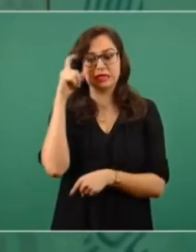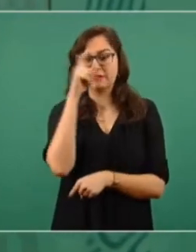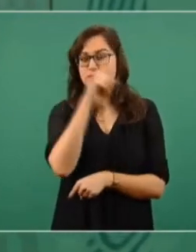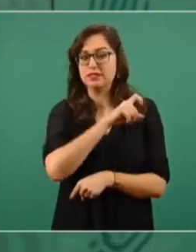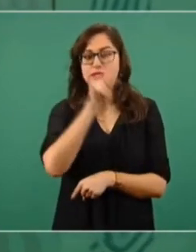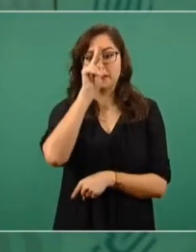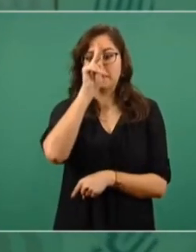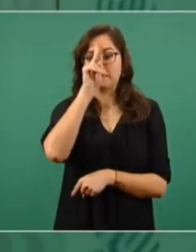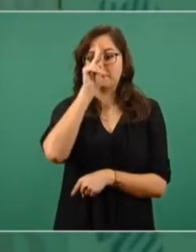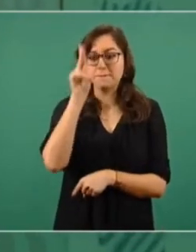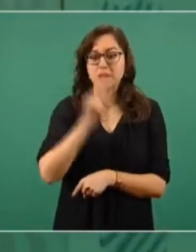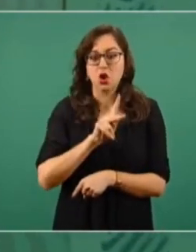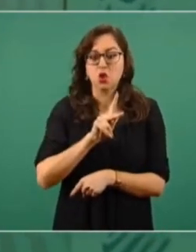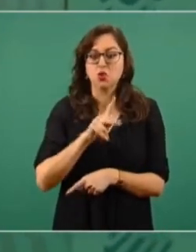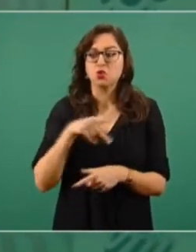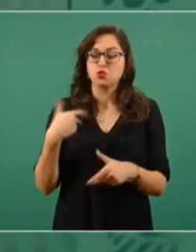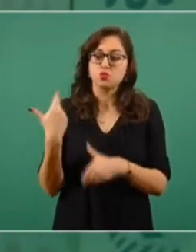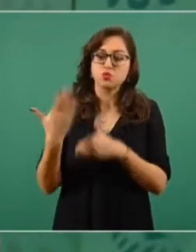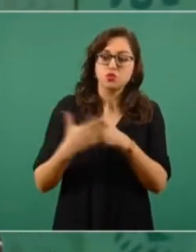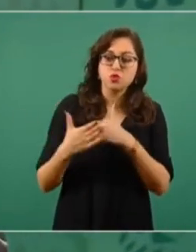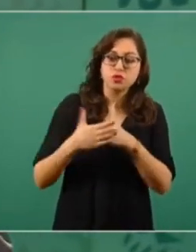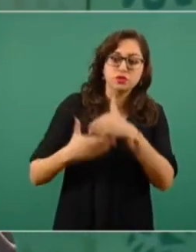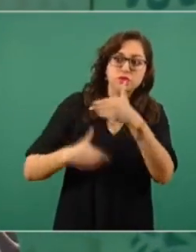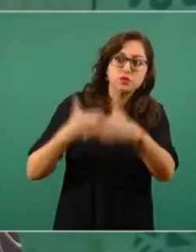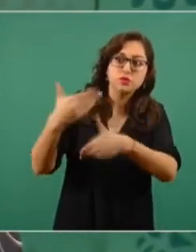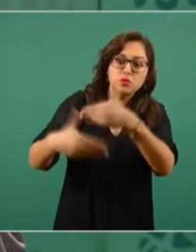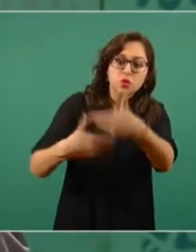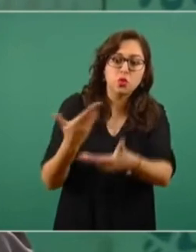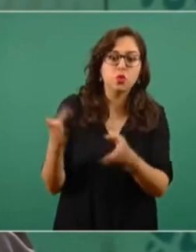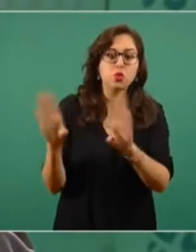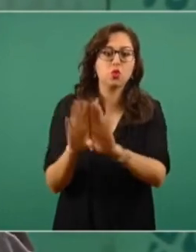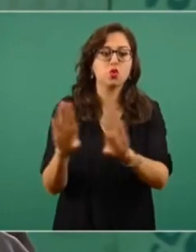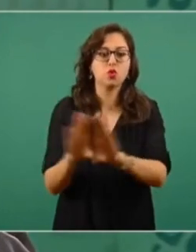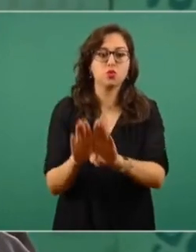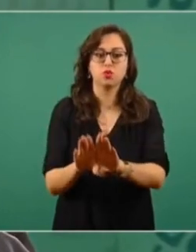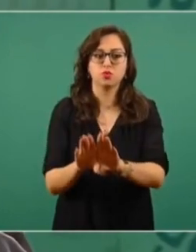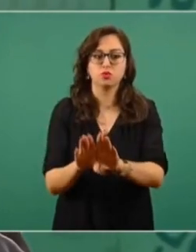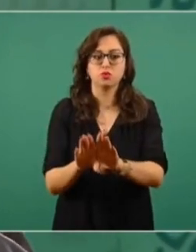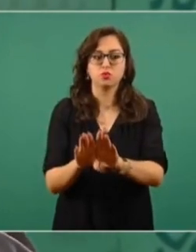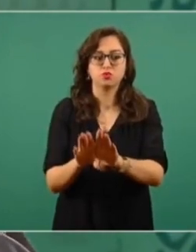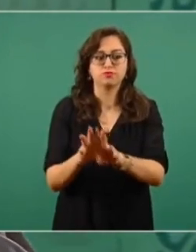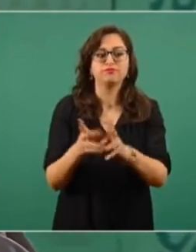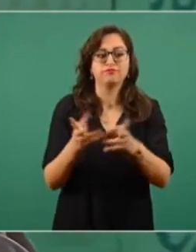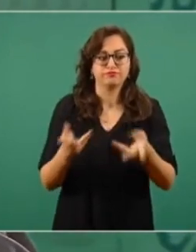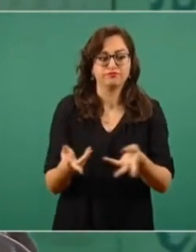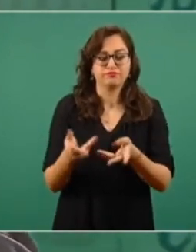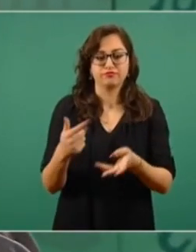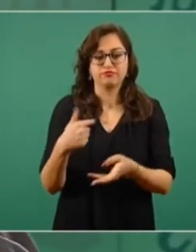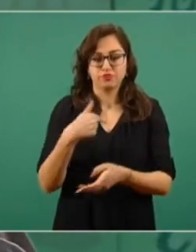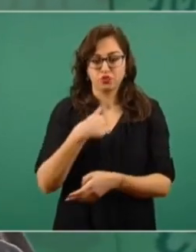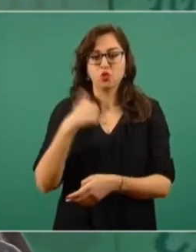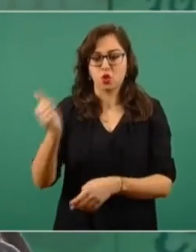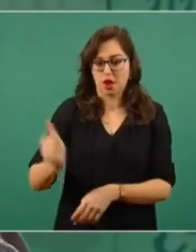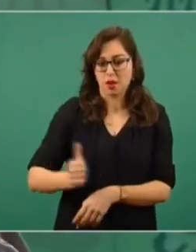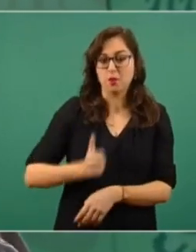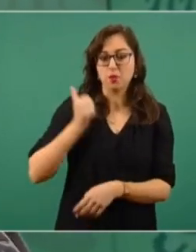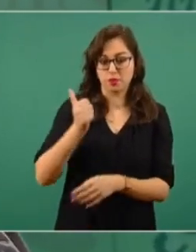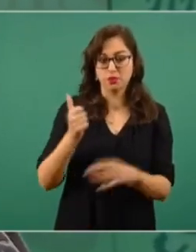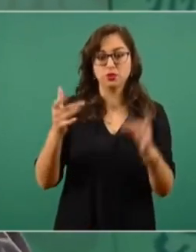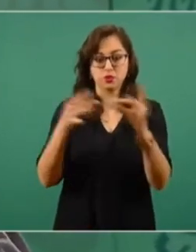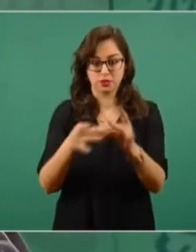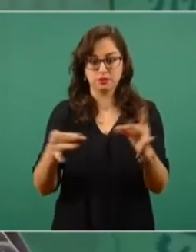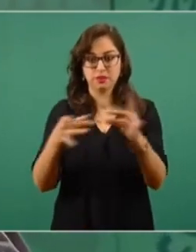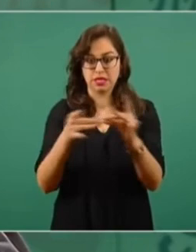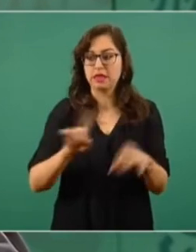para seguir enfrentando esta crisis. Aquí nada más aprovecho, ya después me gustaría que el director del